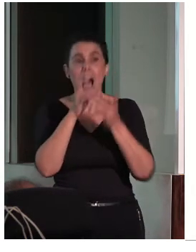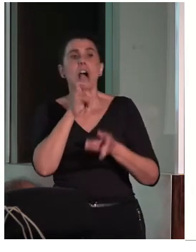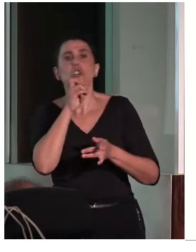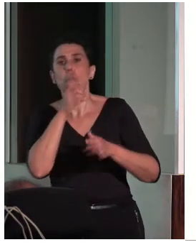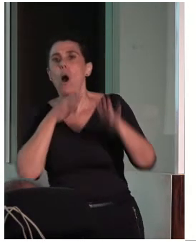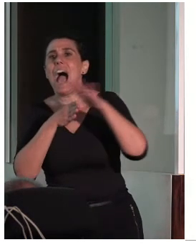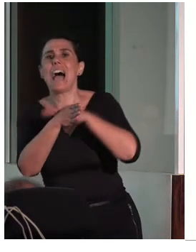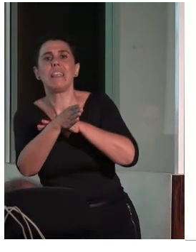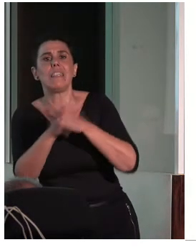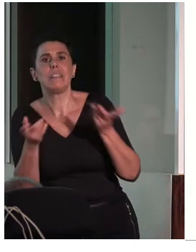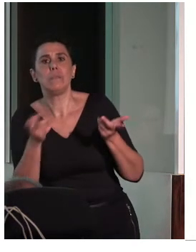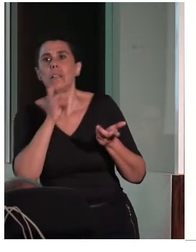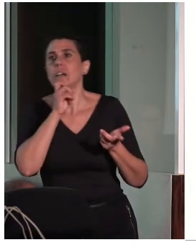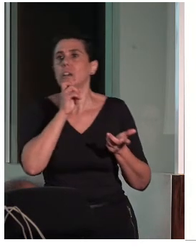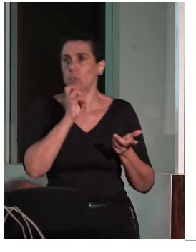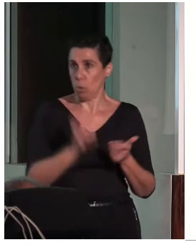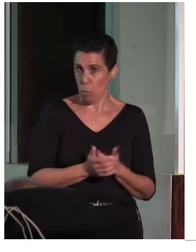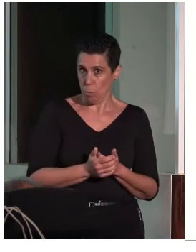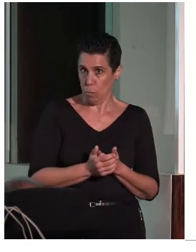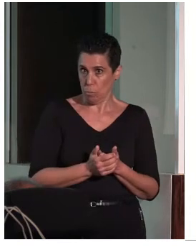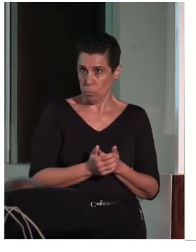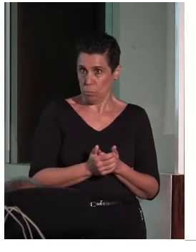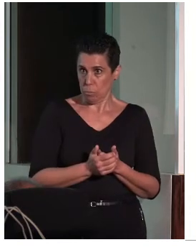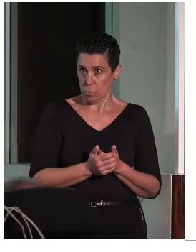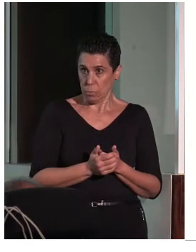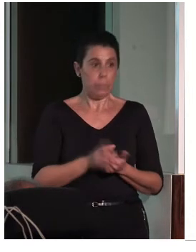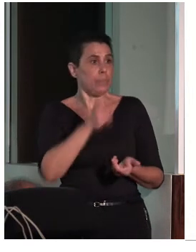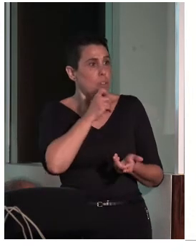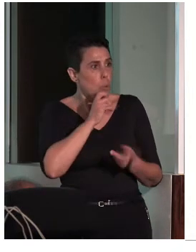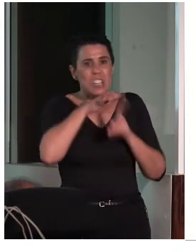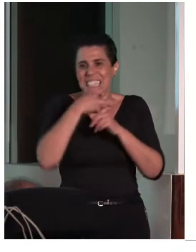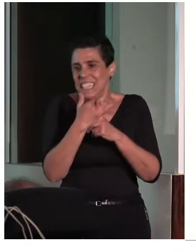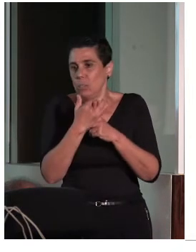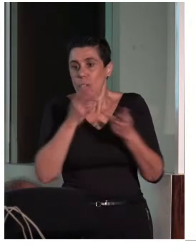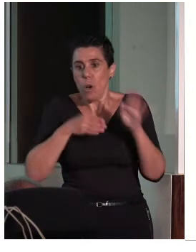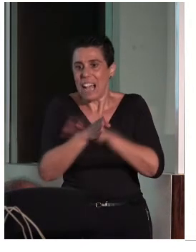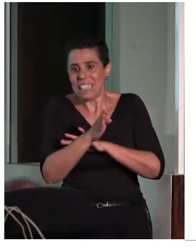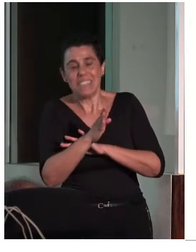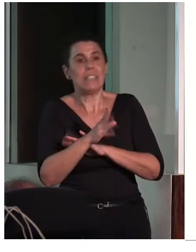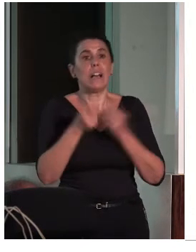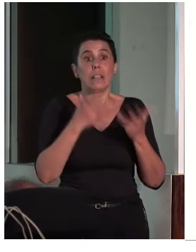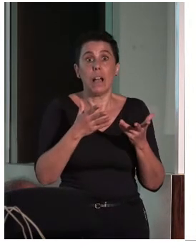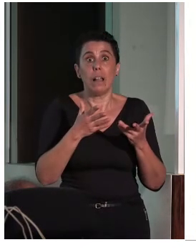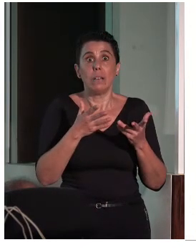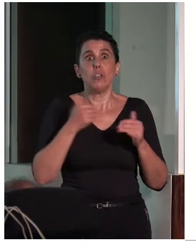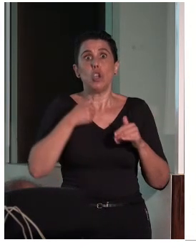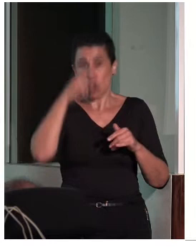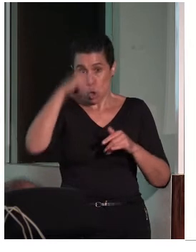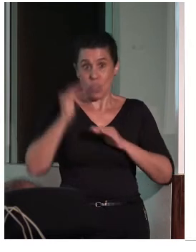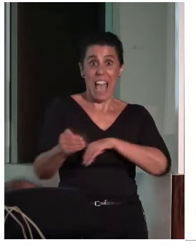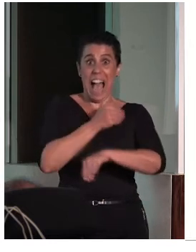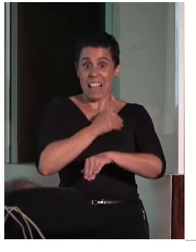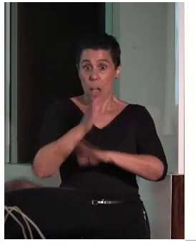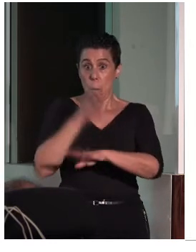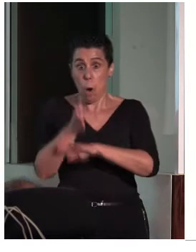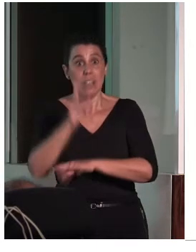Almudena. Entonces, vamos a ver si es y en qué condiciones, porque eso es lo que va a determinar si vamos ahí o no a verla. Y en qué